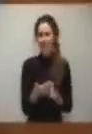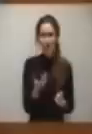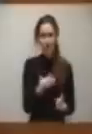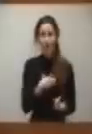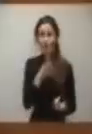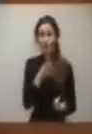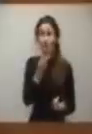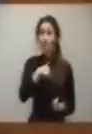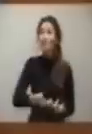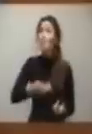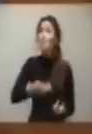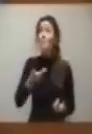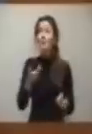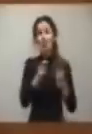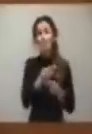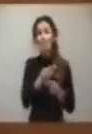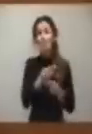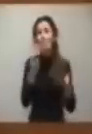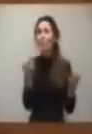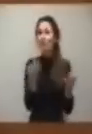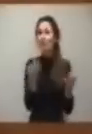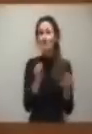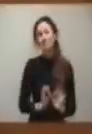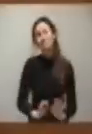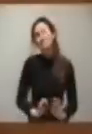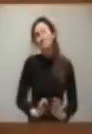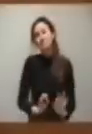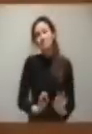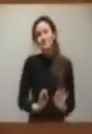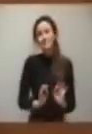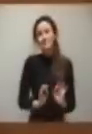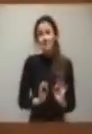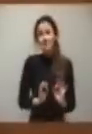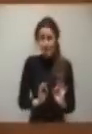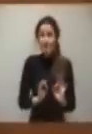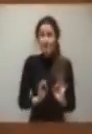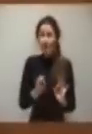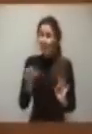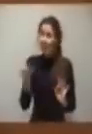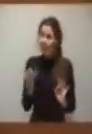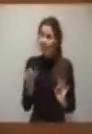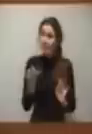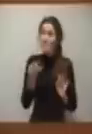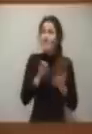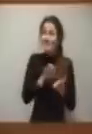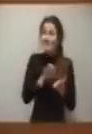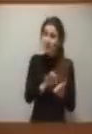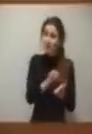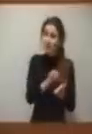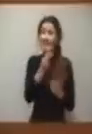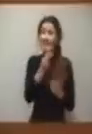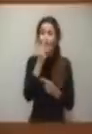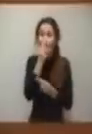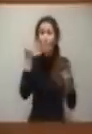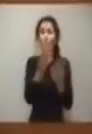importa de ese sector público es, precisamente, que atienda a sostener servicios y necesidades públicas.